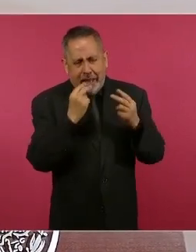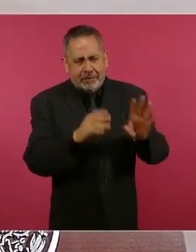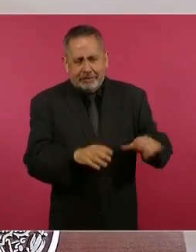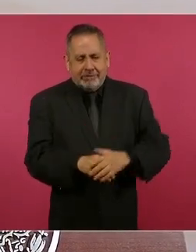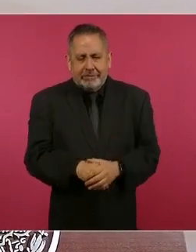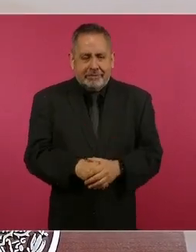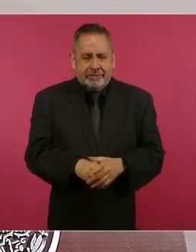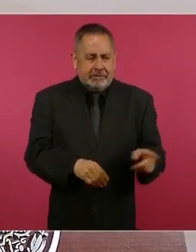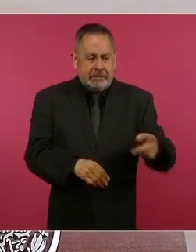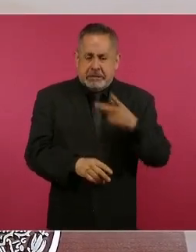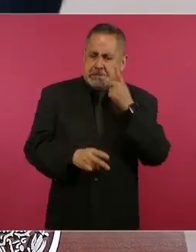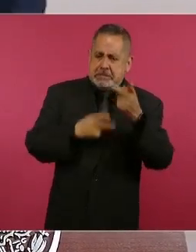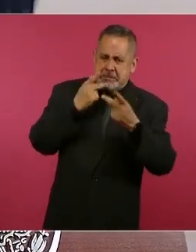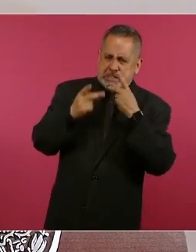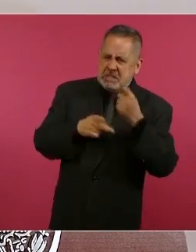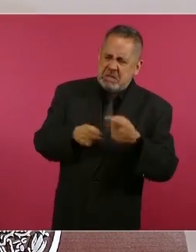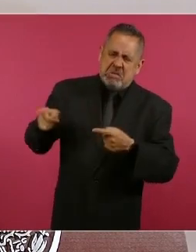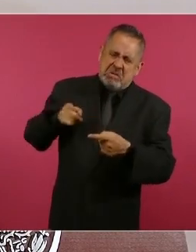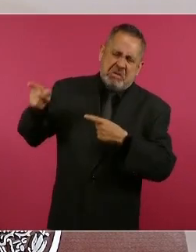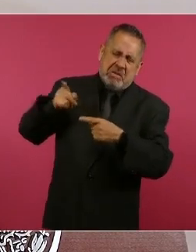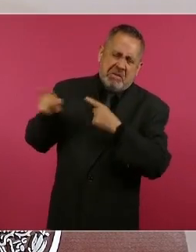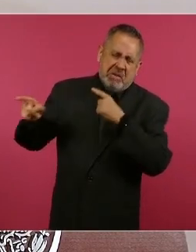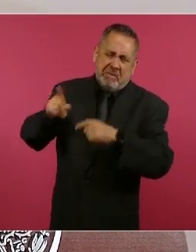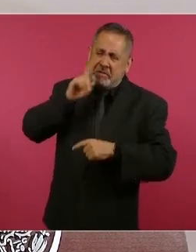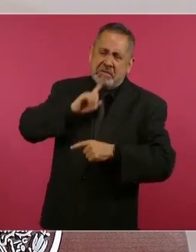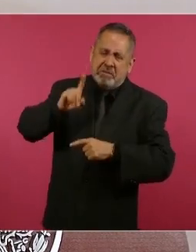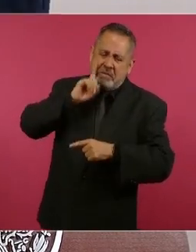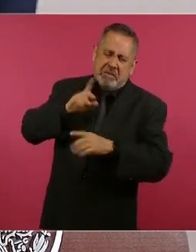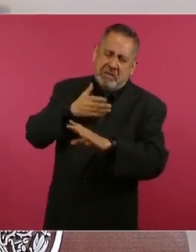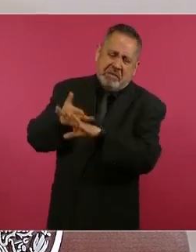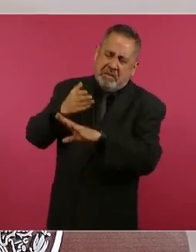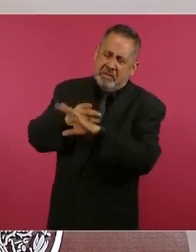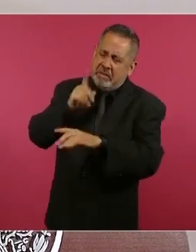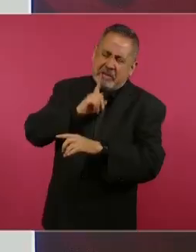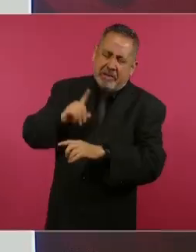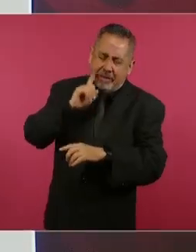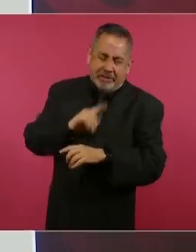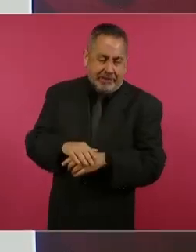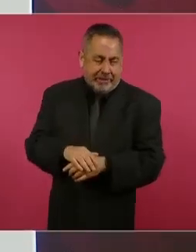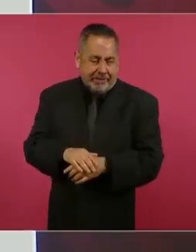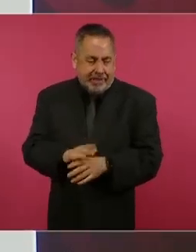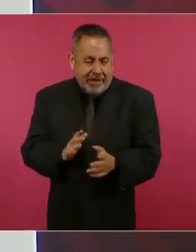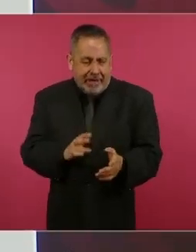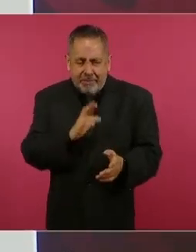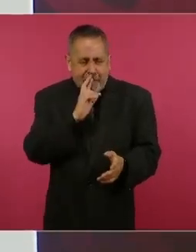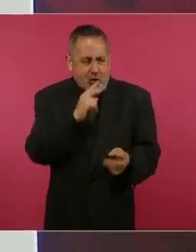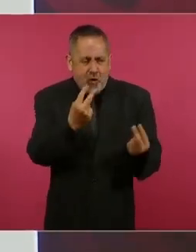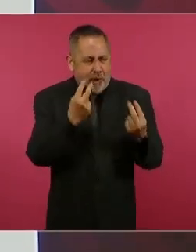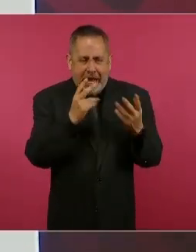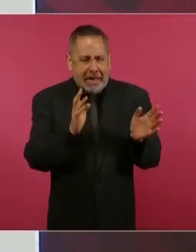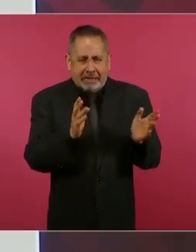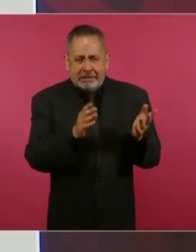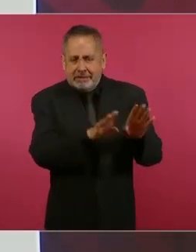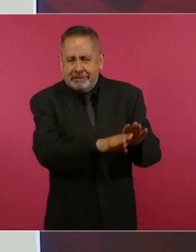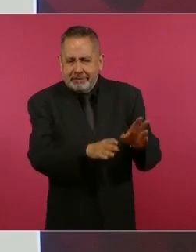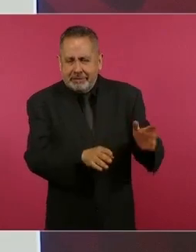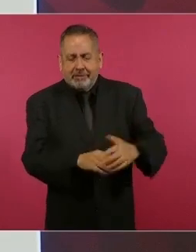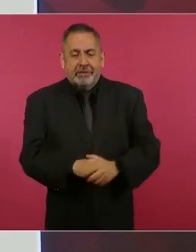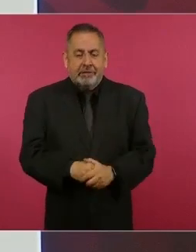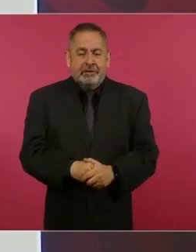terminas diciendo pura mentira, eso es pura mentira. A veces cuando